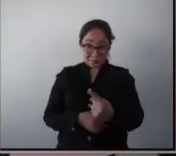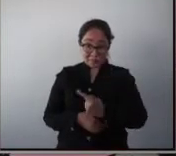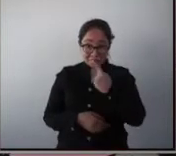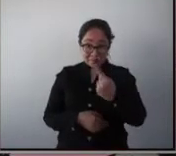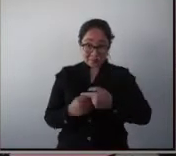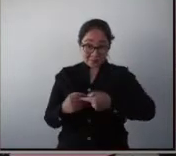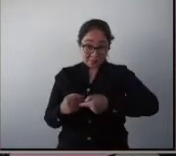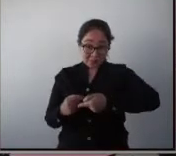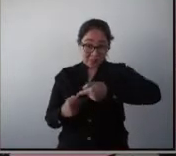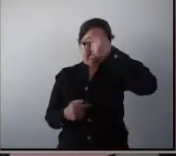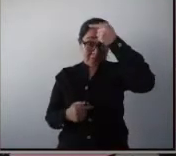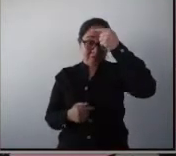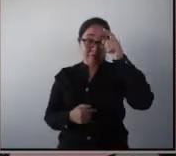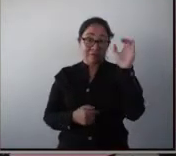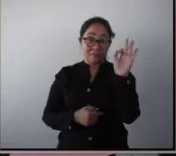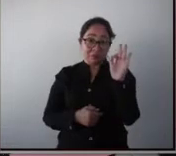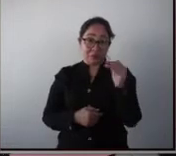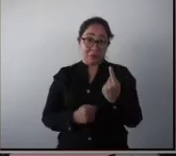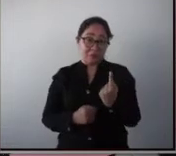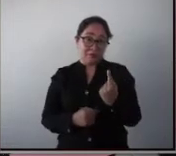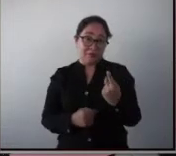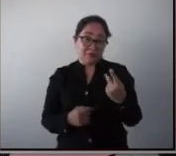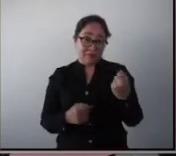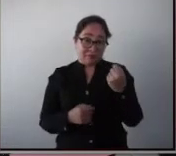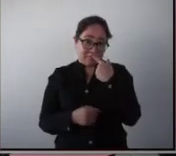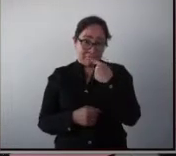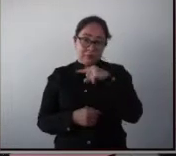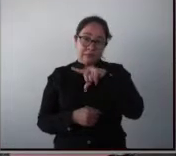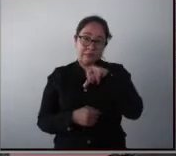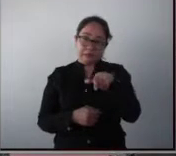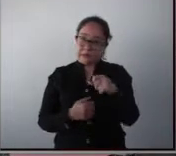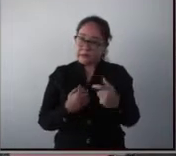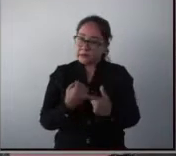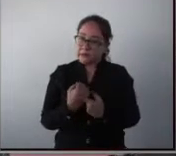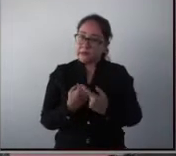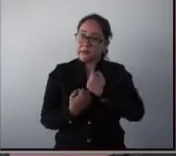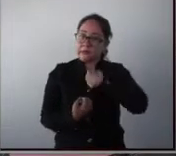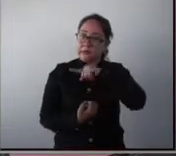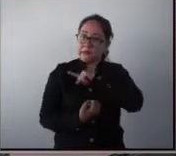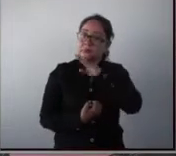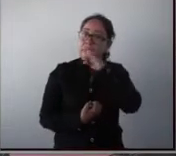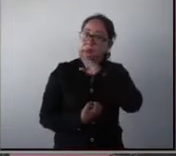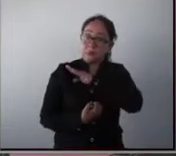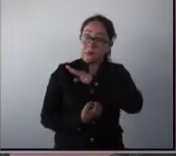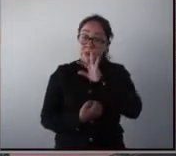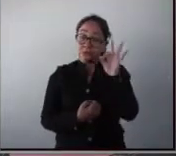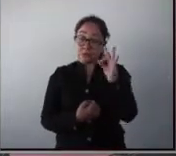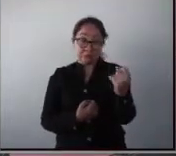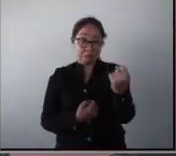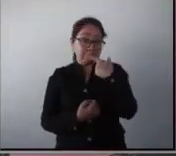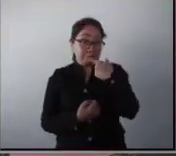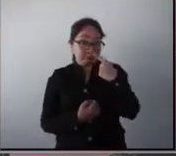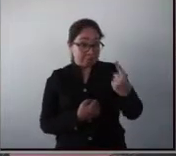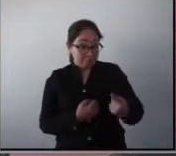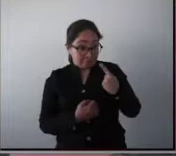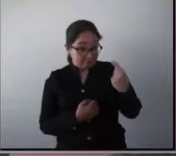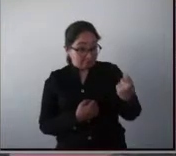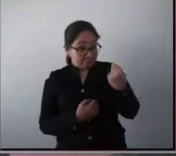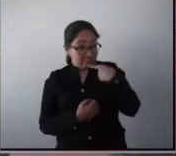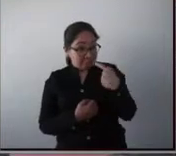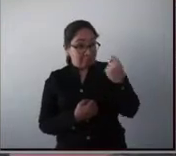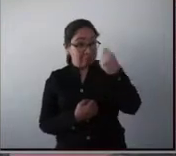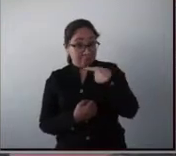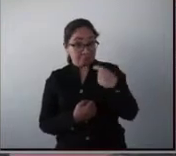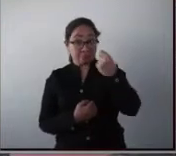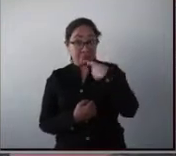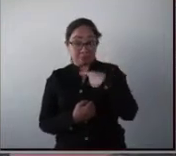cualquier medicamento por muy bueno que sea va a tener efectos secundarios. Y si tú vas a tomar un medicamento de por vida vas a